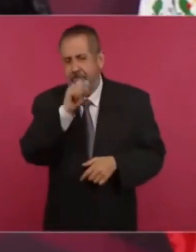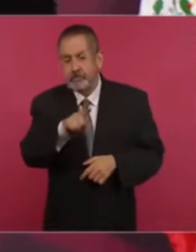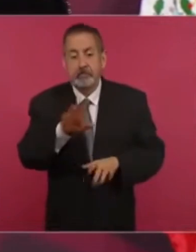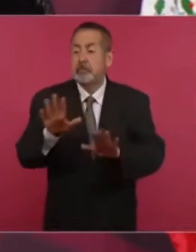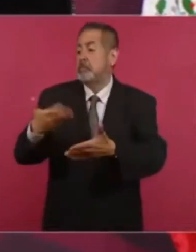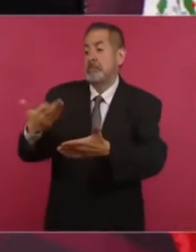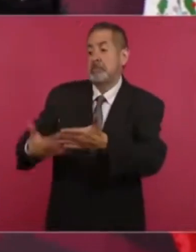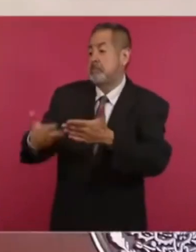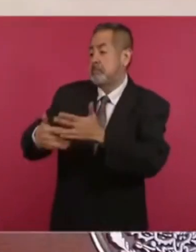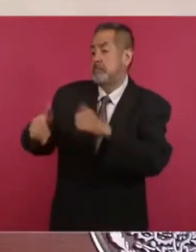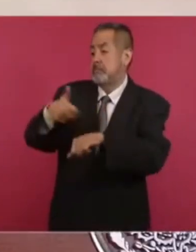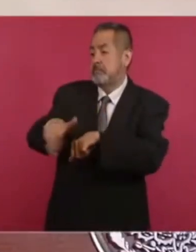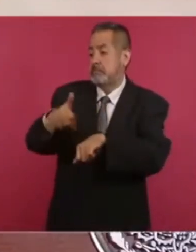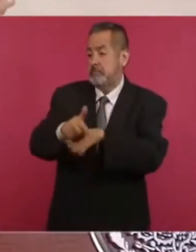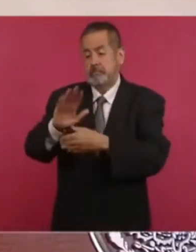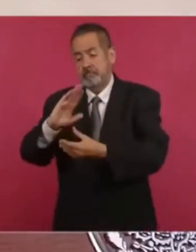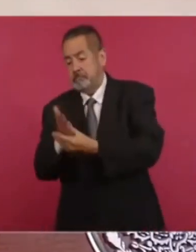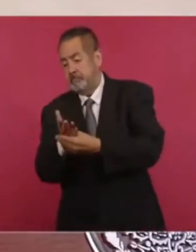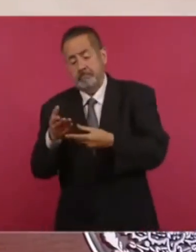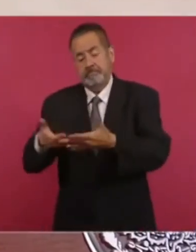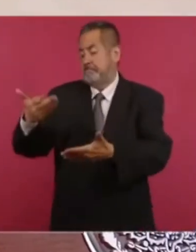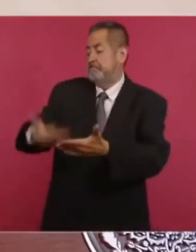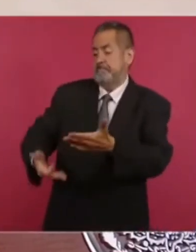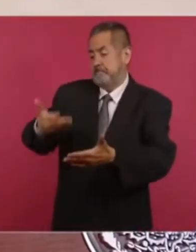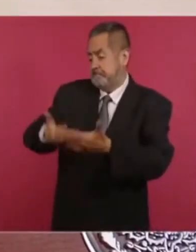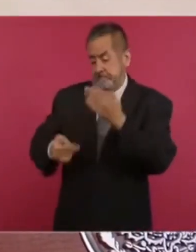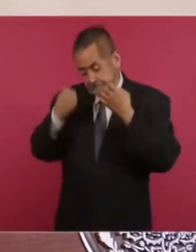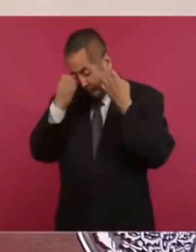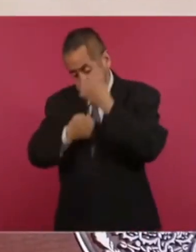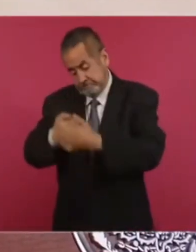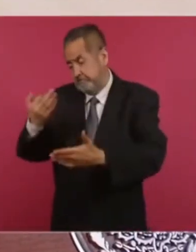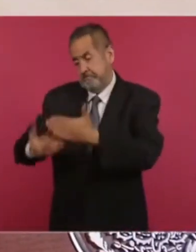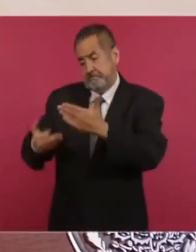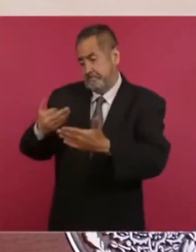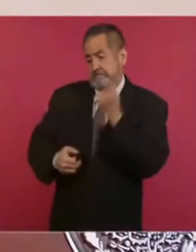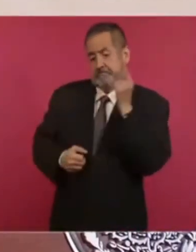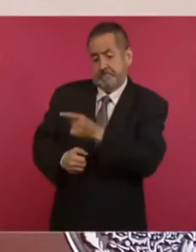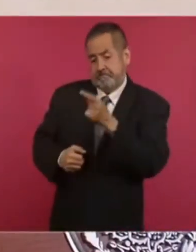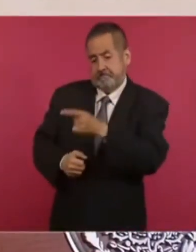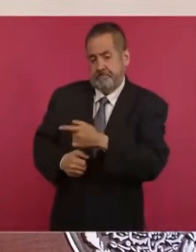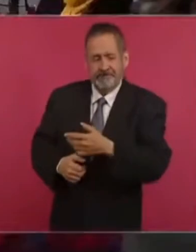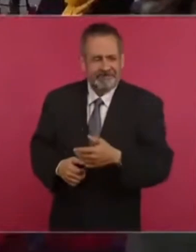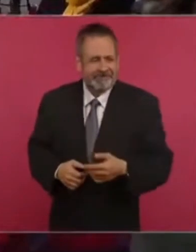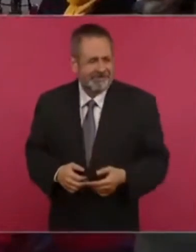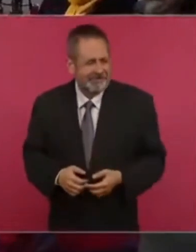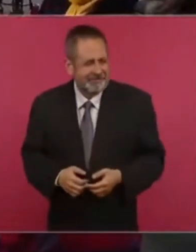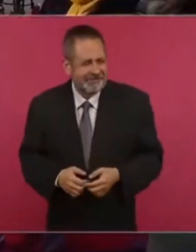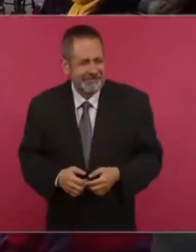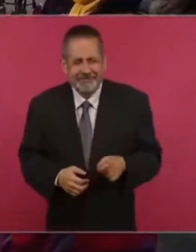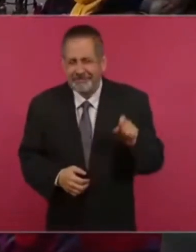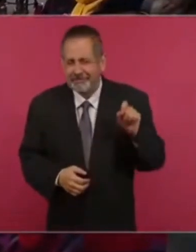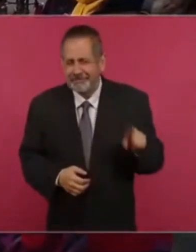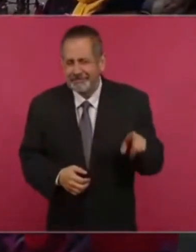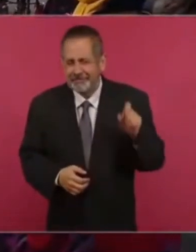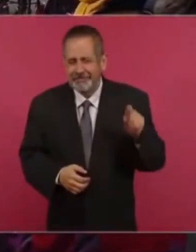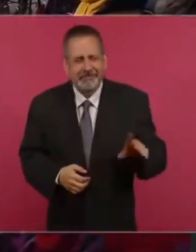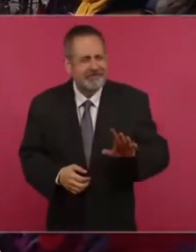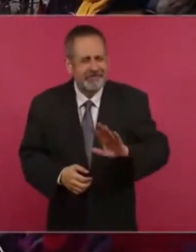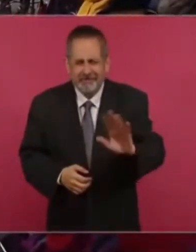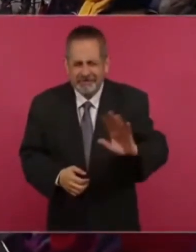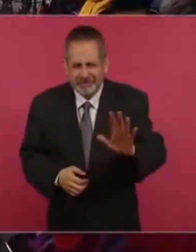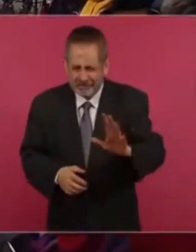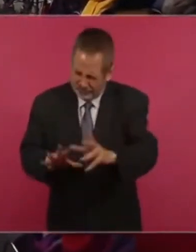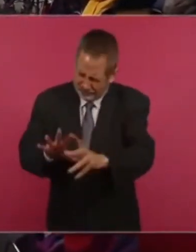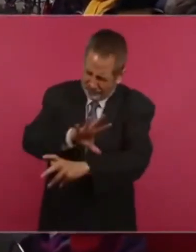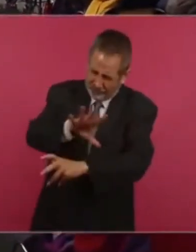en el archivo de la defensa. No, se entregó